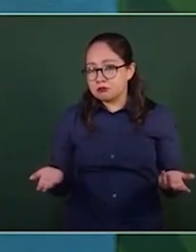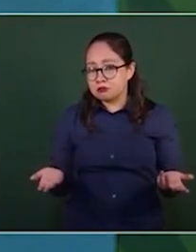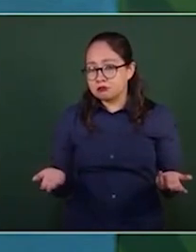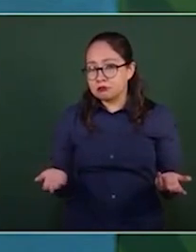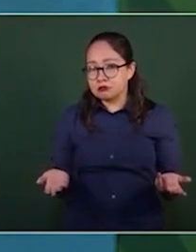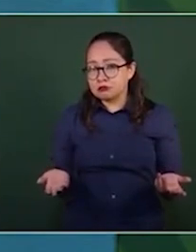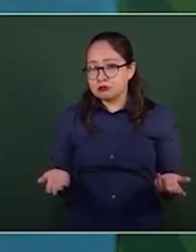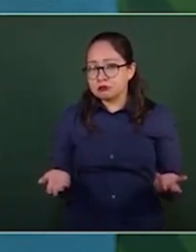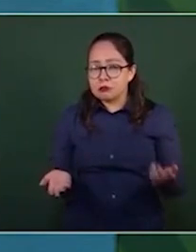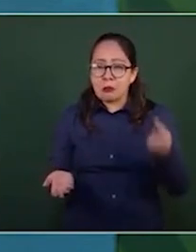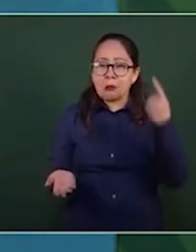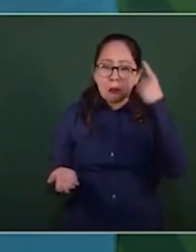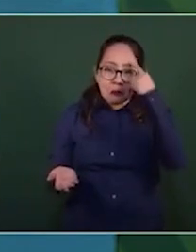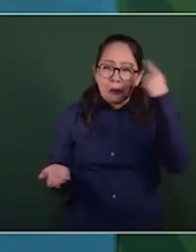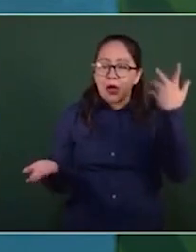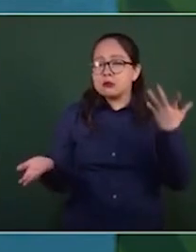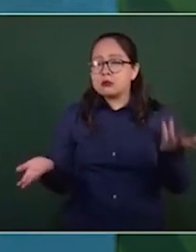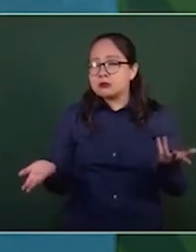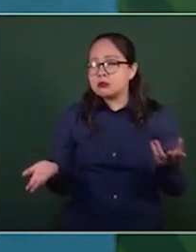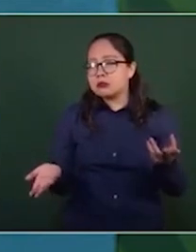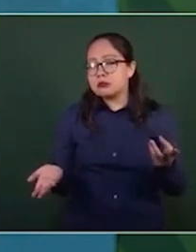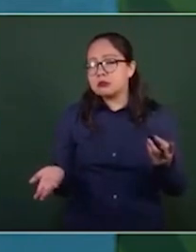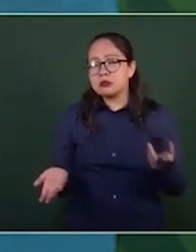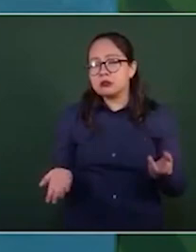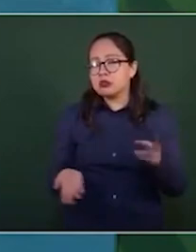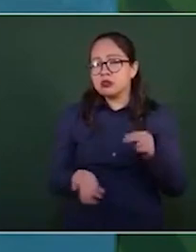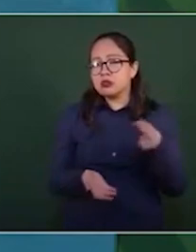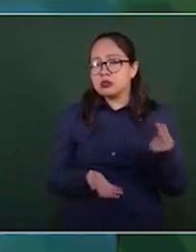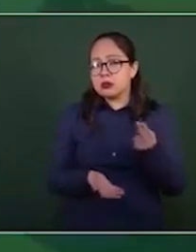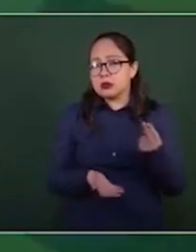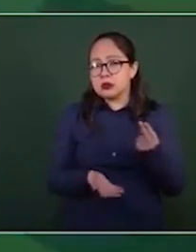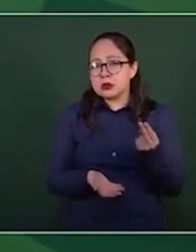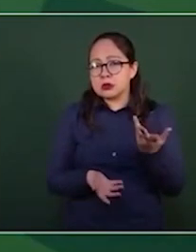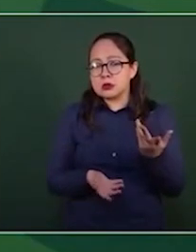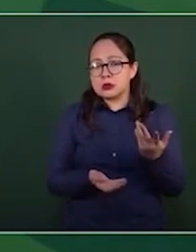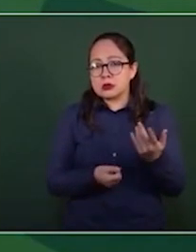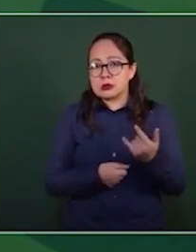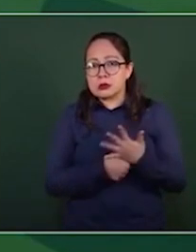no hay necesidad de exponernos,